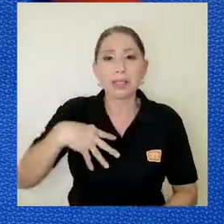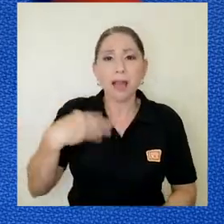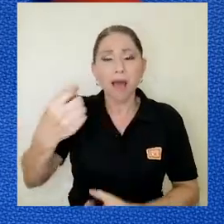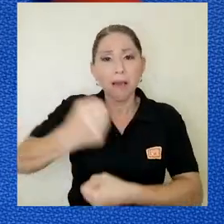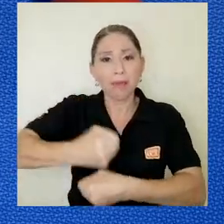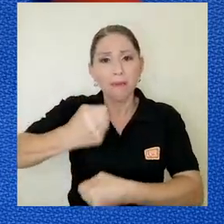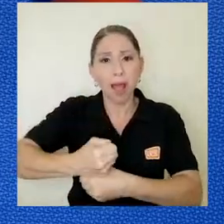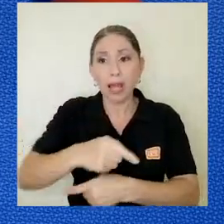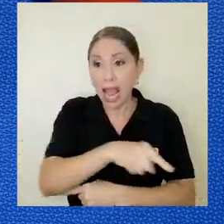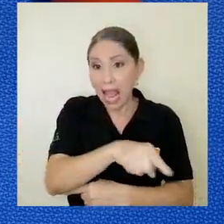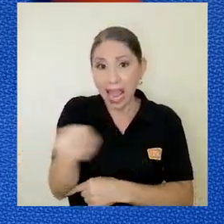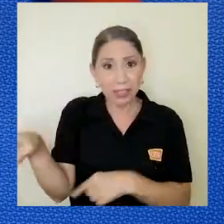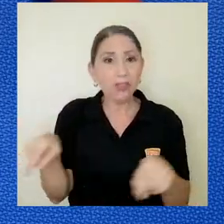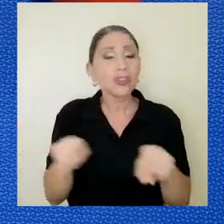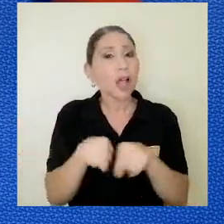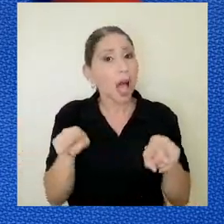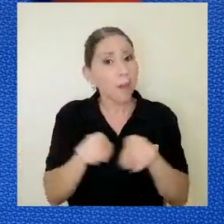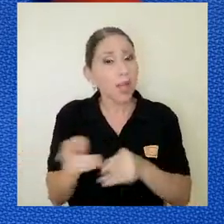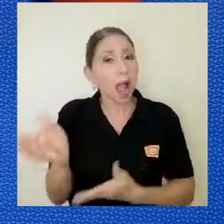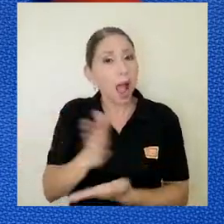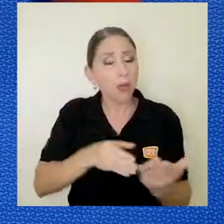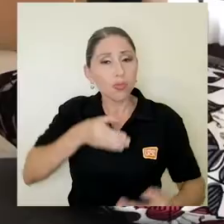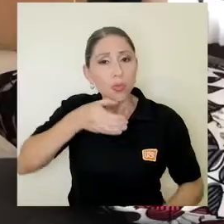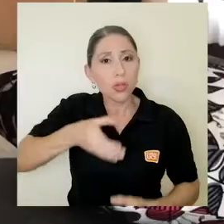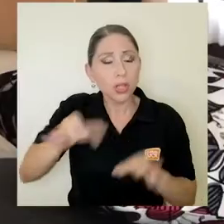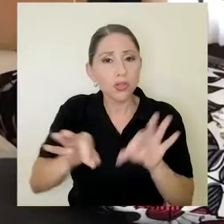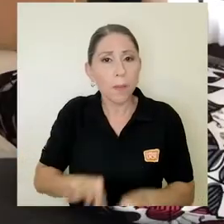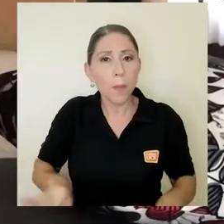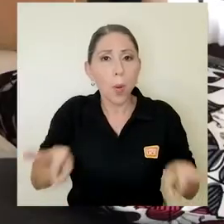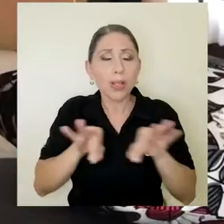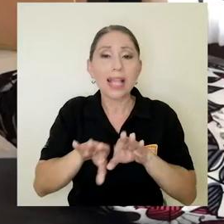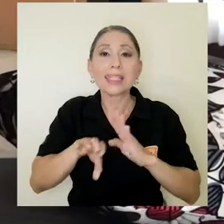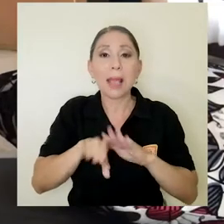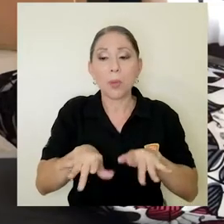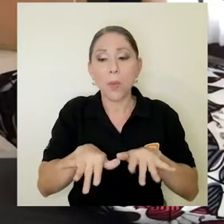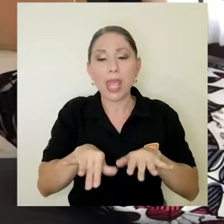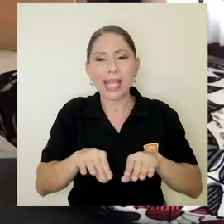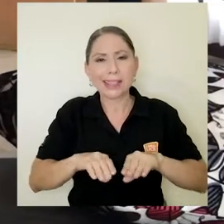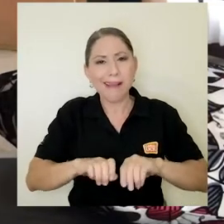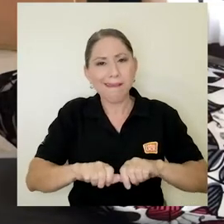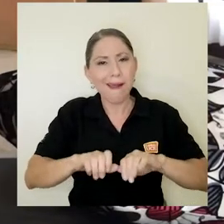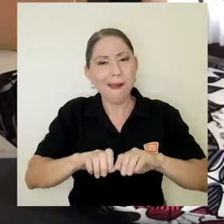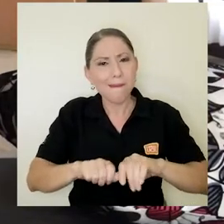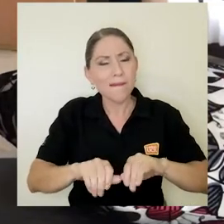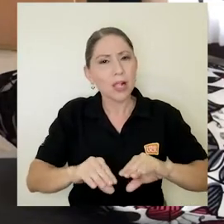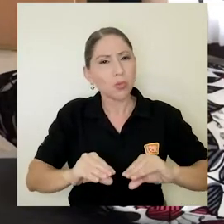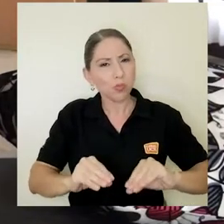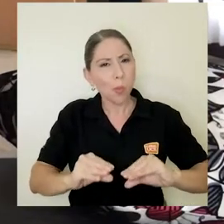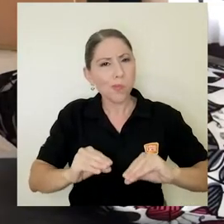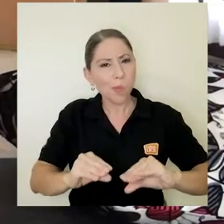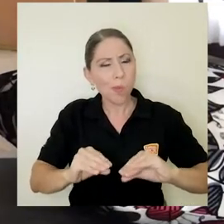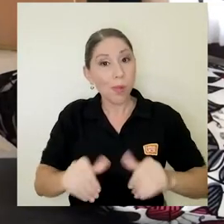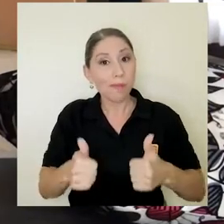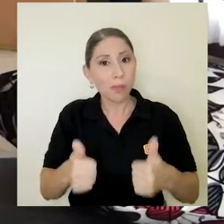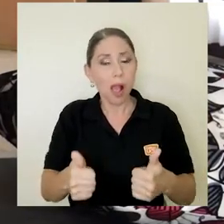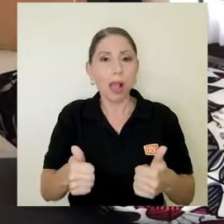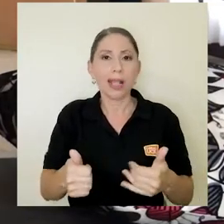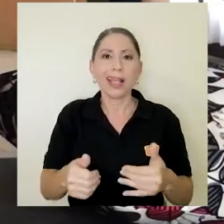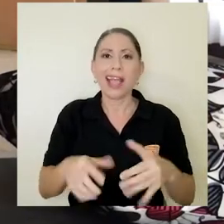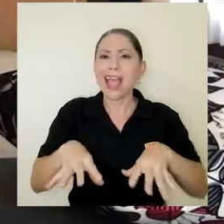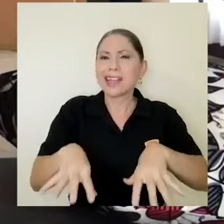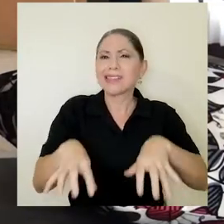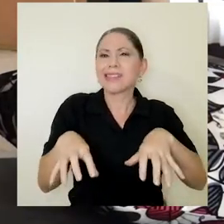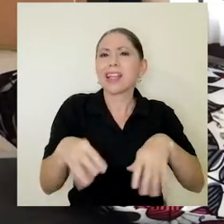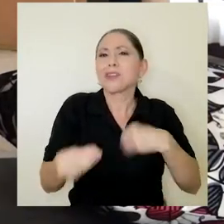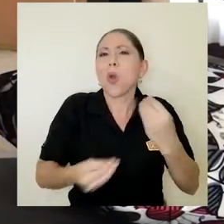consejos importantes como masaje de pies y demás, cómo mantener el estrés, cómo darle importancia a la respiración. La